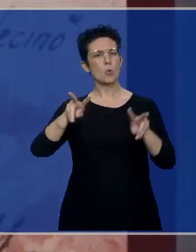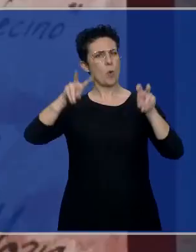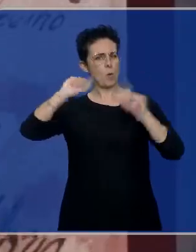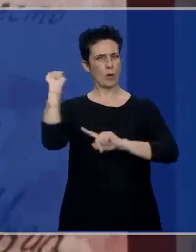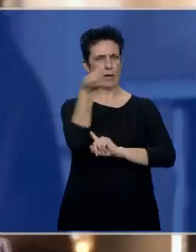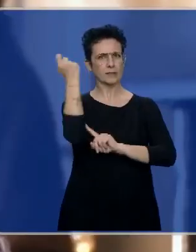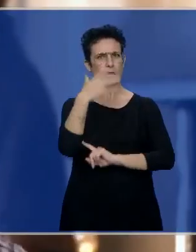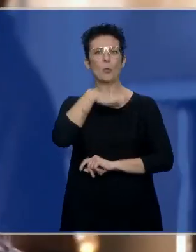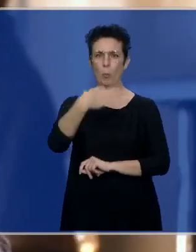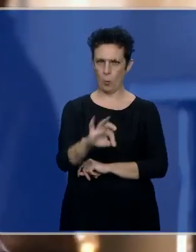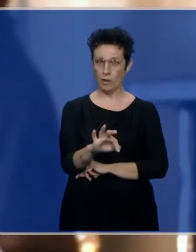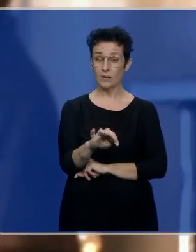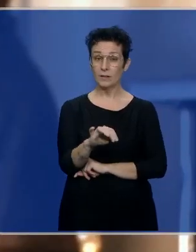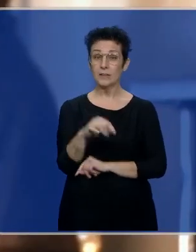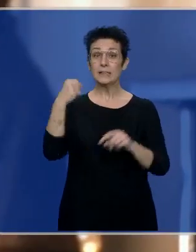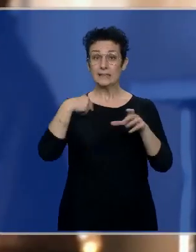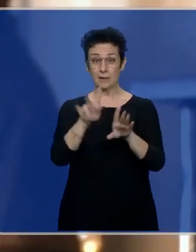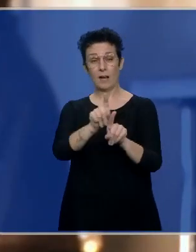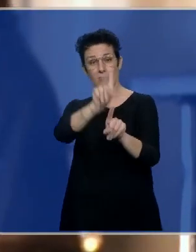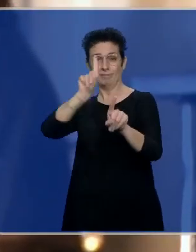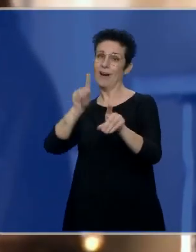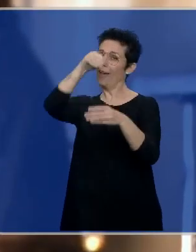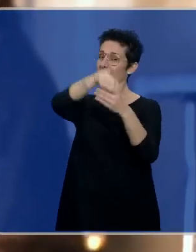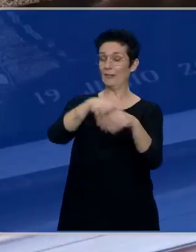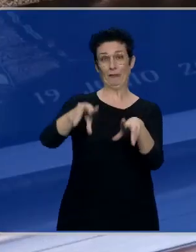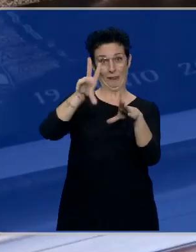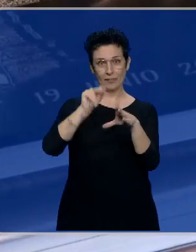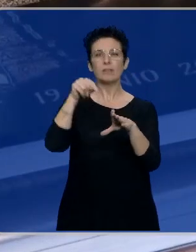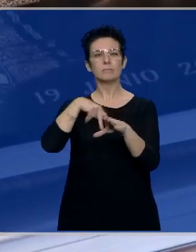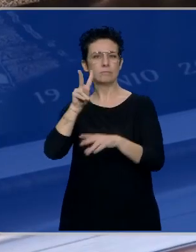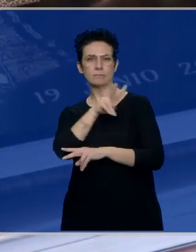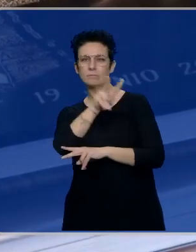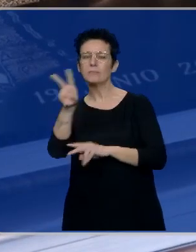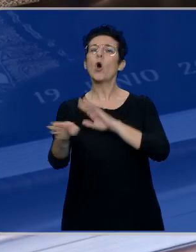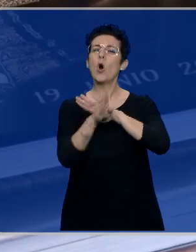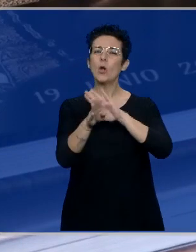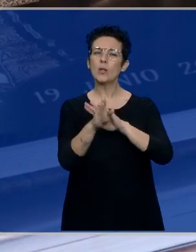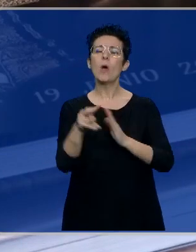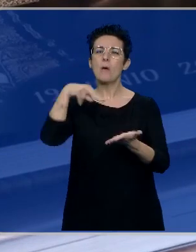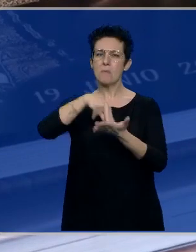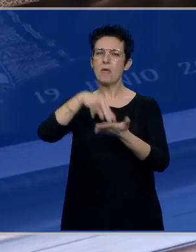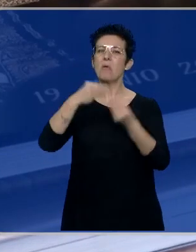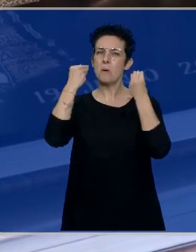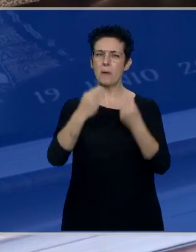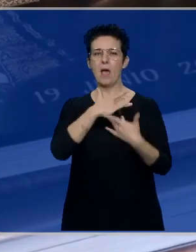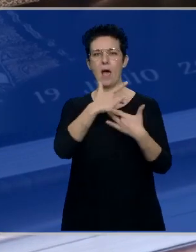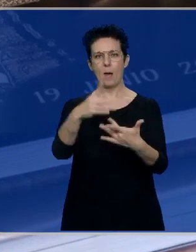éxitos. Desde el otro lado del burladero Pedro Gutiérrez mantiene vivo el amor a los toros.